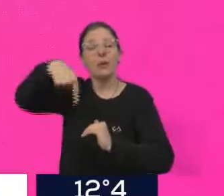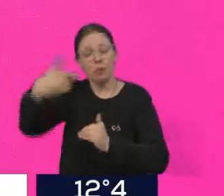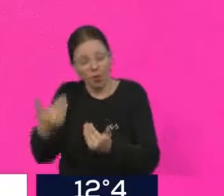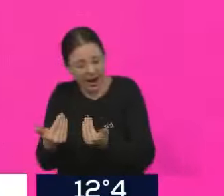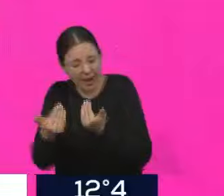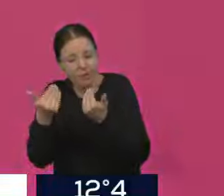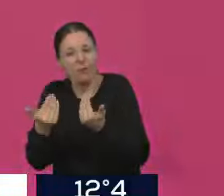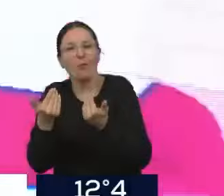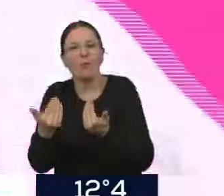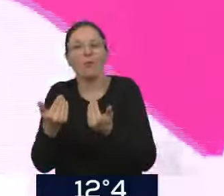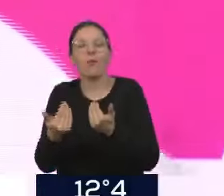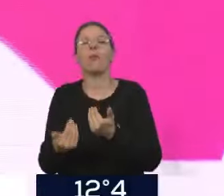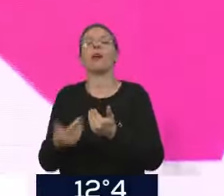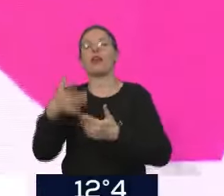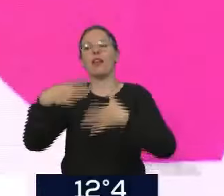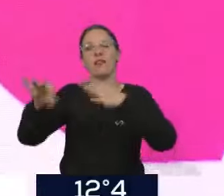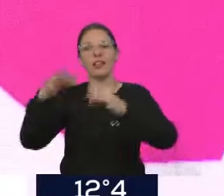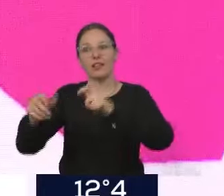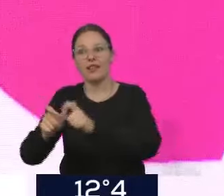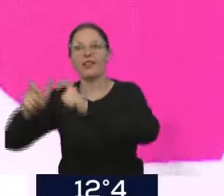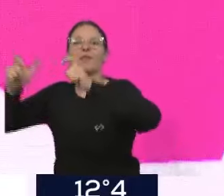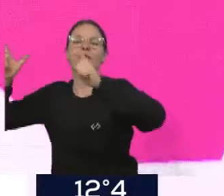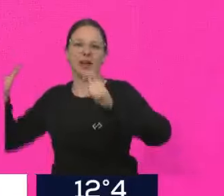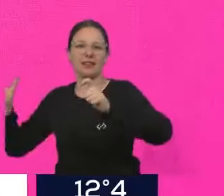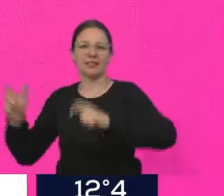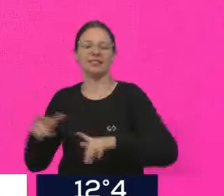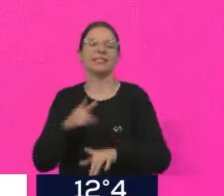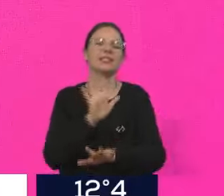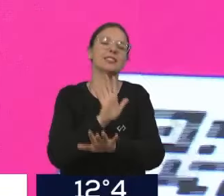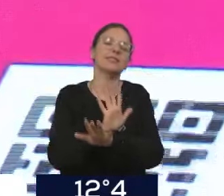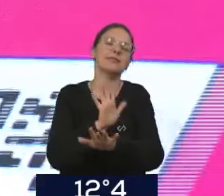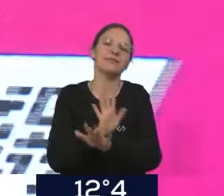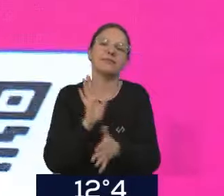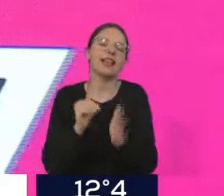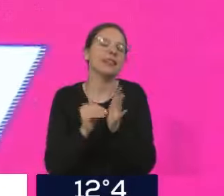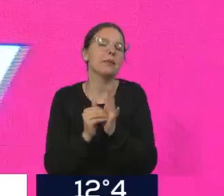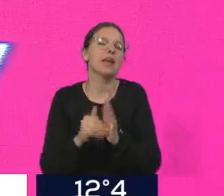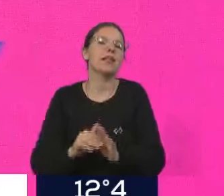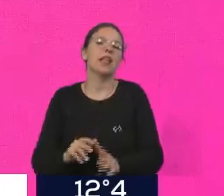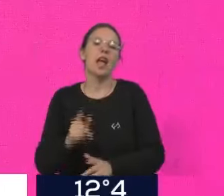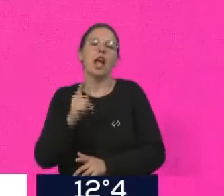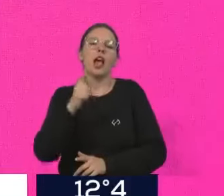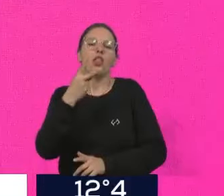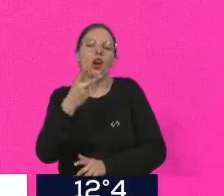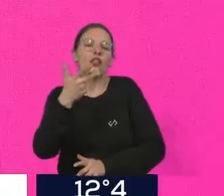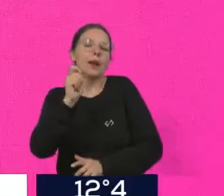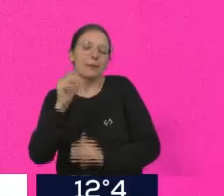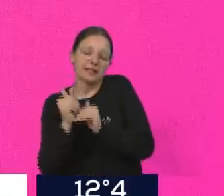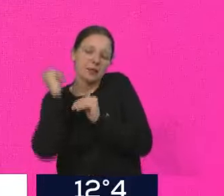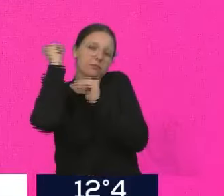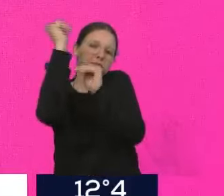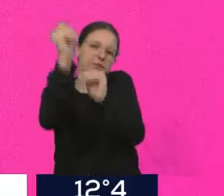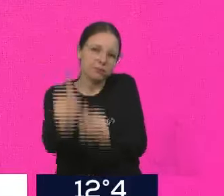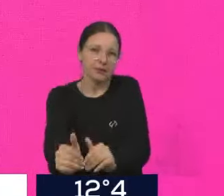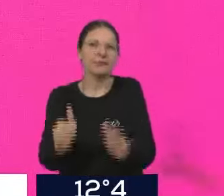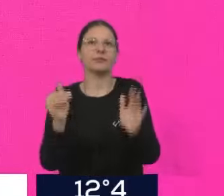esto se define en las próximas semanas, en los próximos dos o tres meses, se podrá apreciar porque habremos llegado ya a la primera parte del